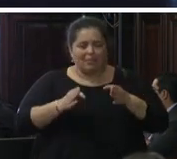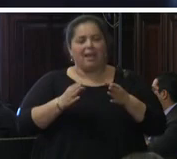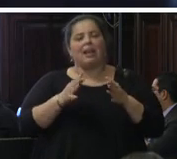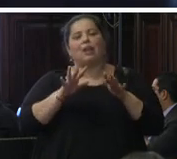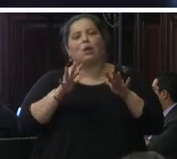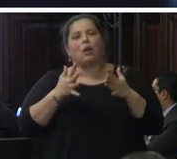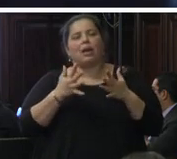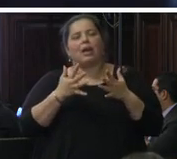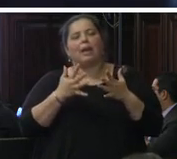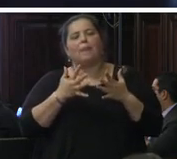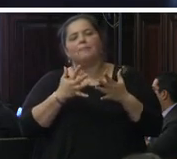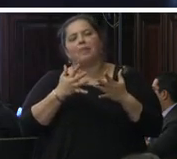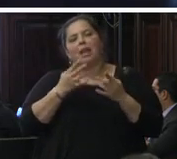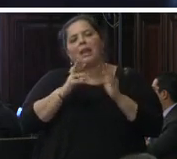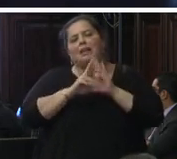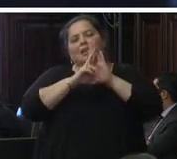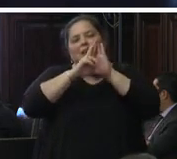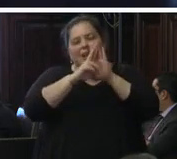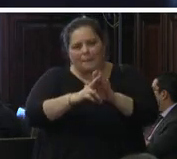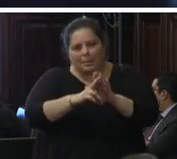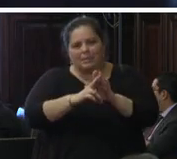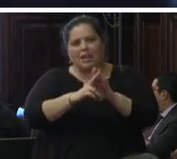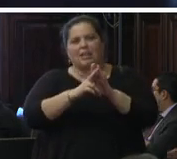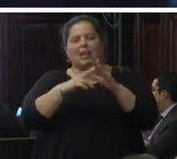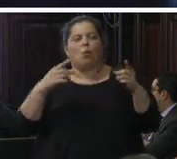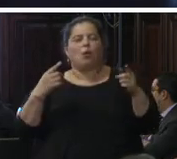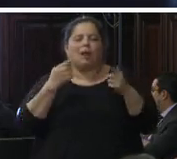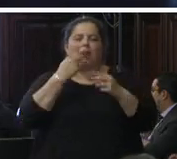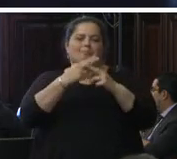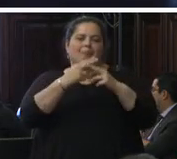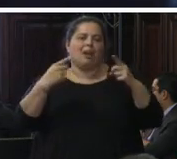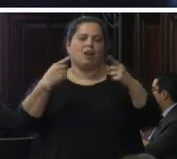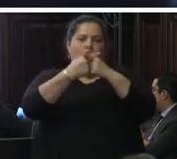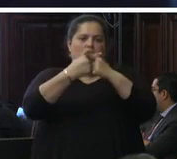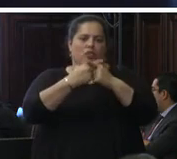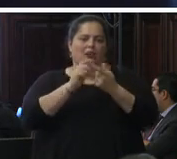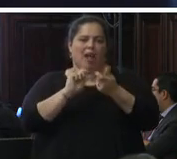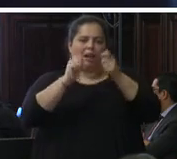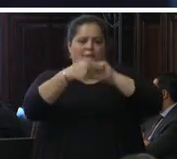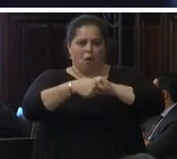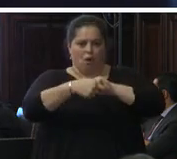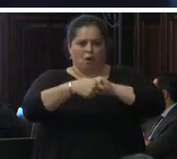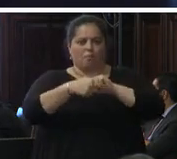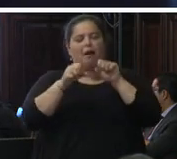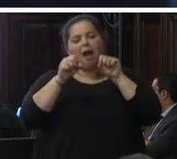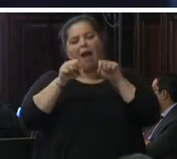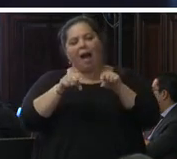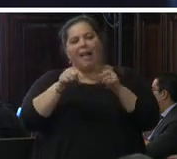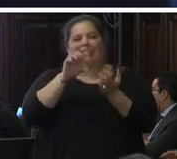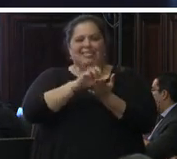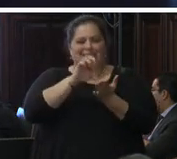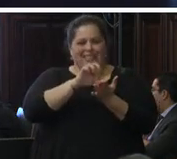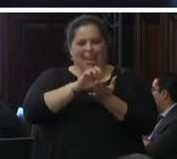una contrarreforma al sistema penal